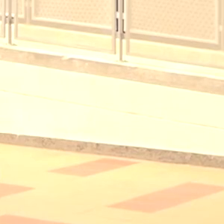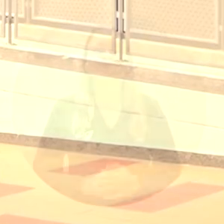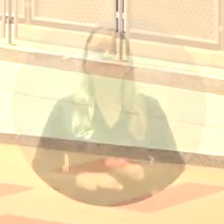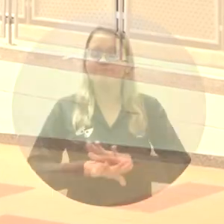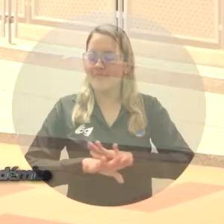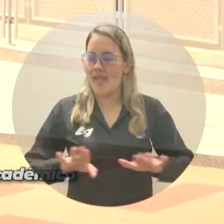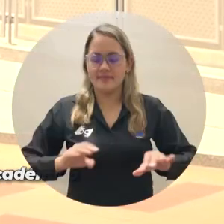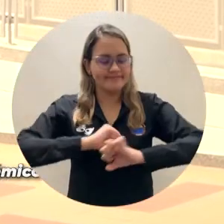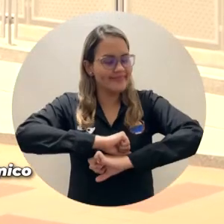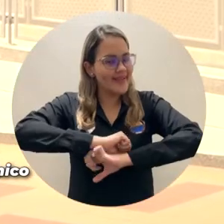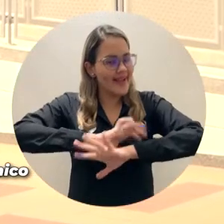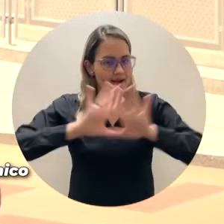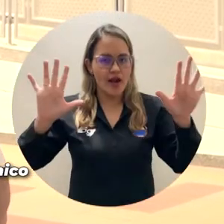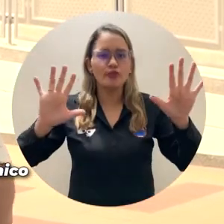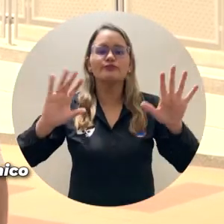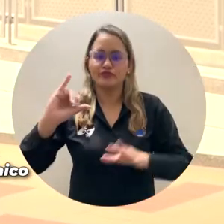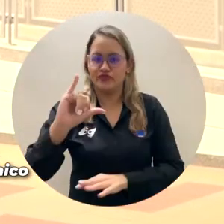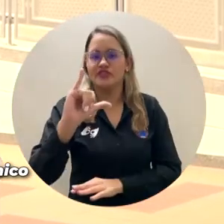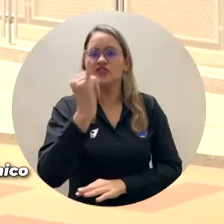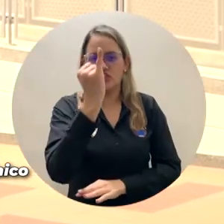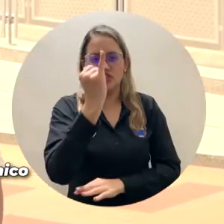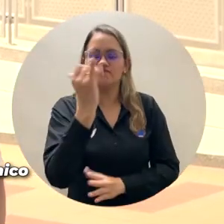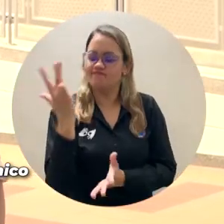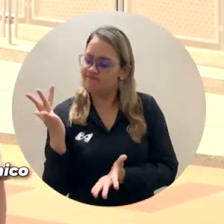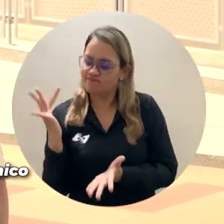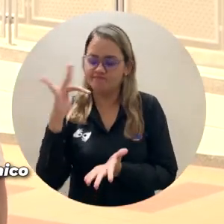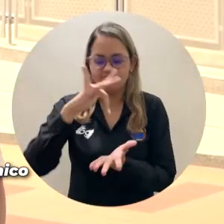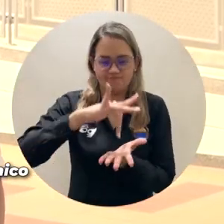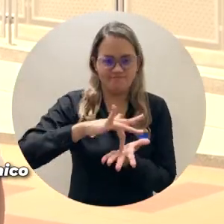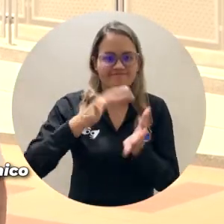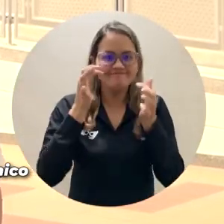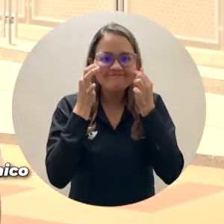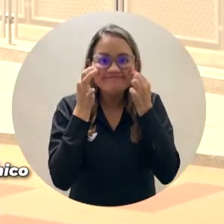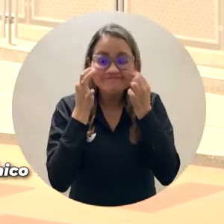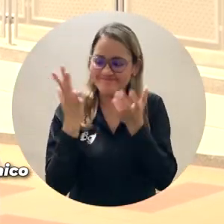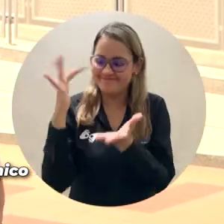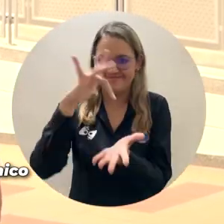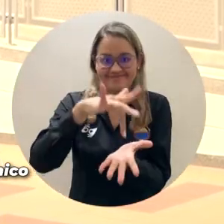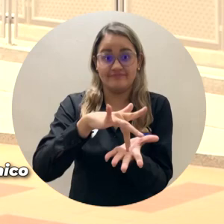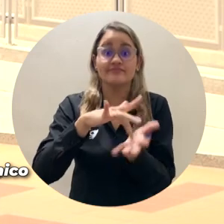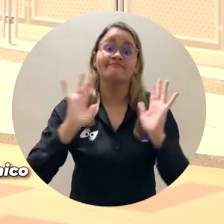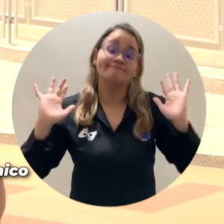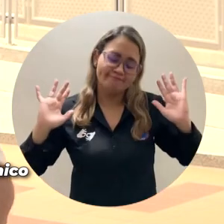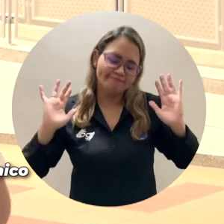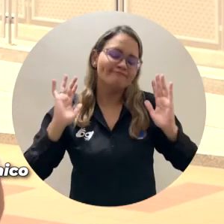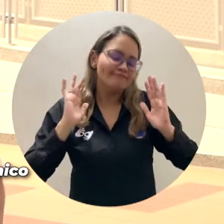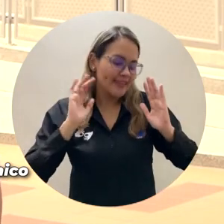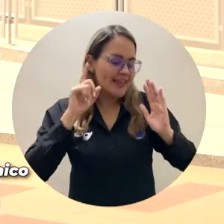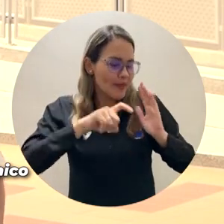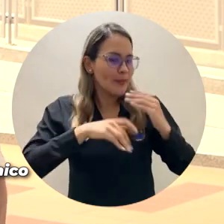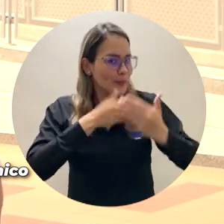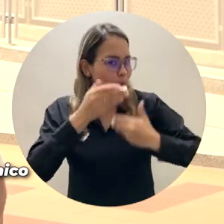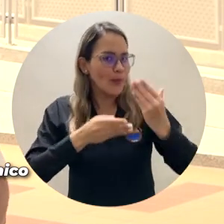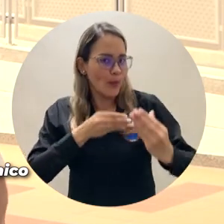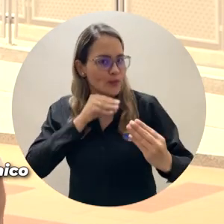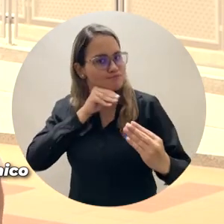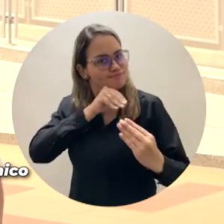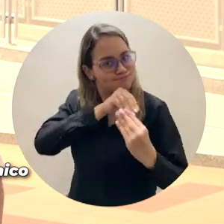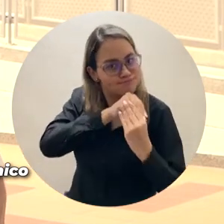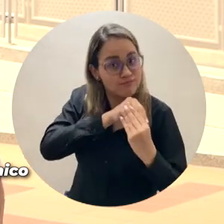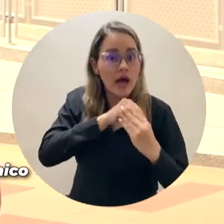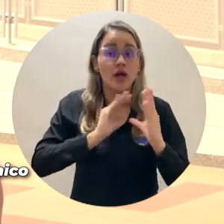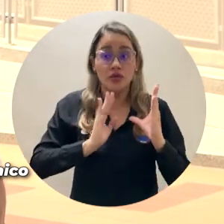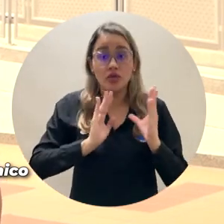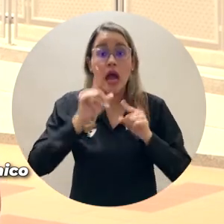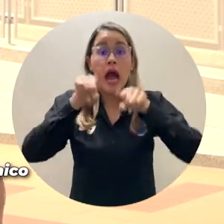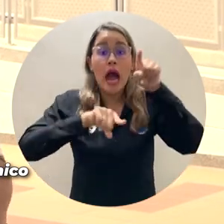Hay una medida clara que es que vamos a retornar. Retornaremos de forma presencial. Hay que irnos adaptando a buscar obviamente